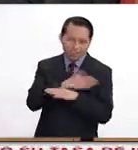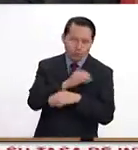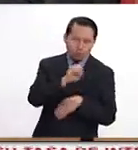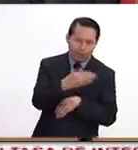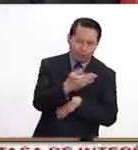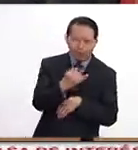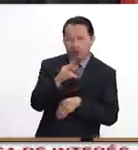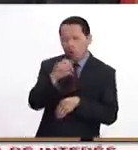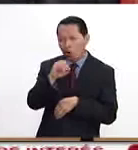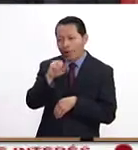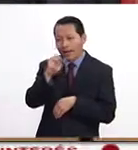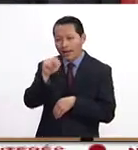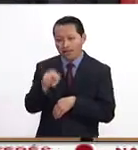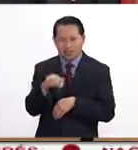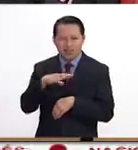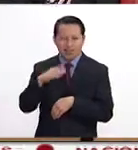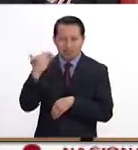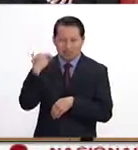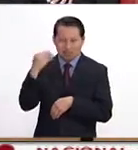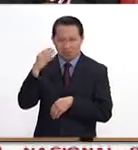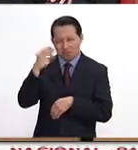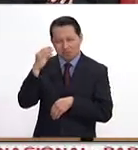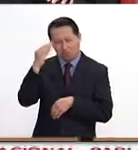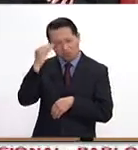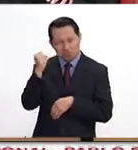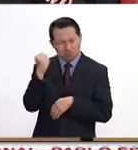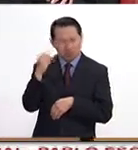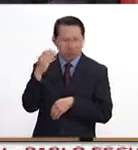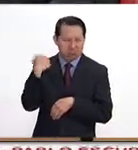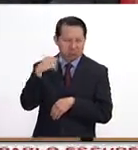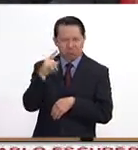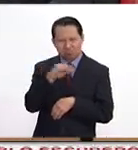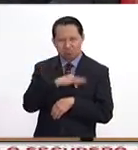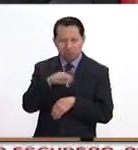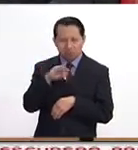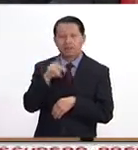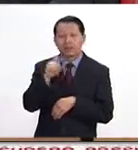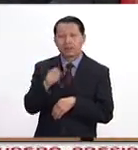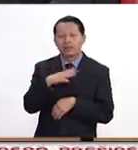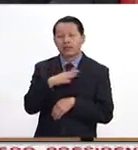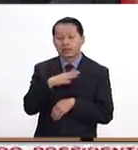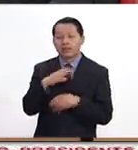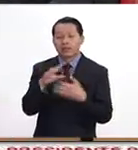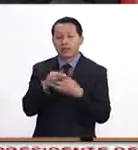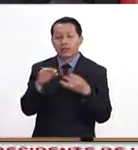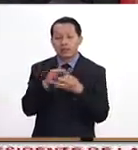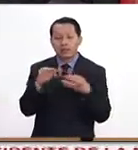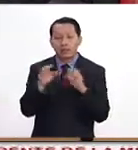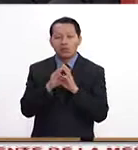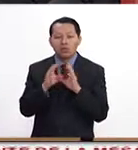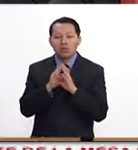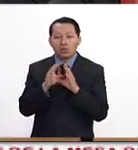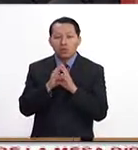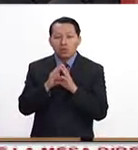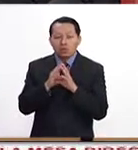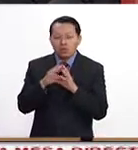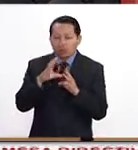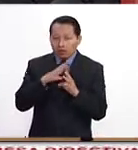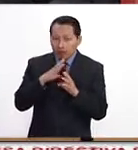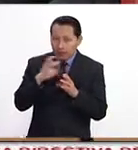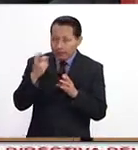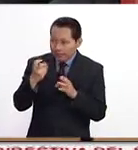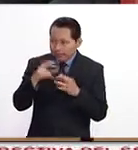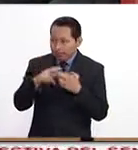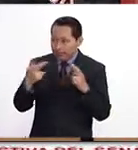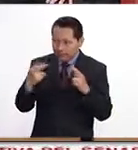y Rouhani hace pues no mucho tiempo, este acuerdo que distensó estas en estas relaciones, ¿no?